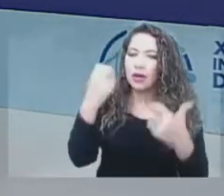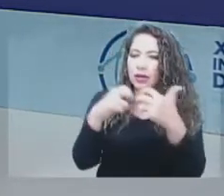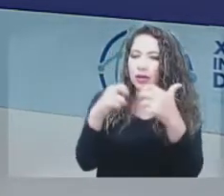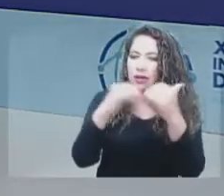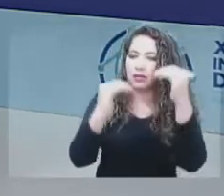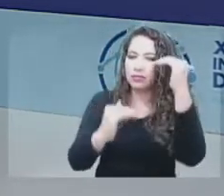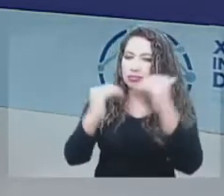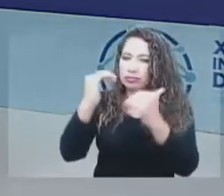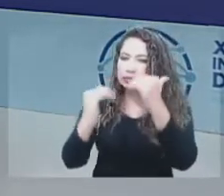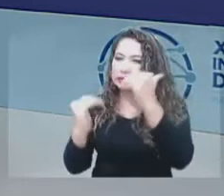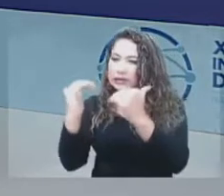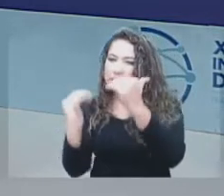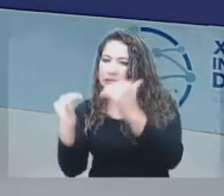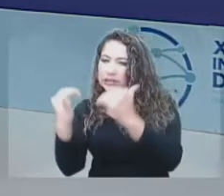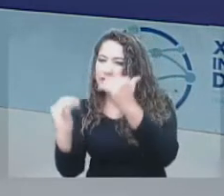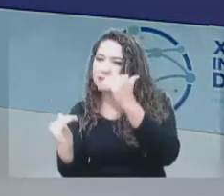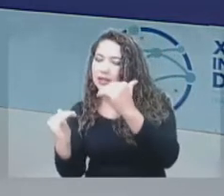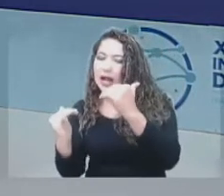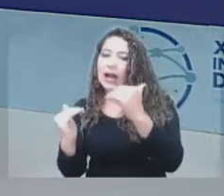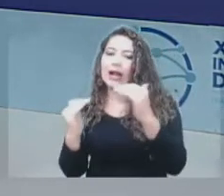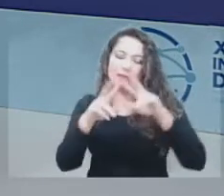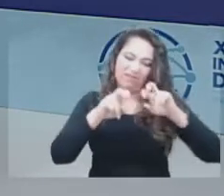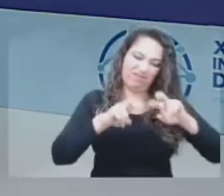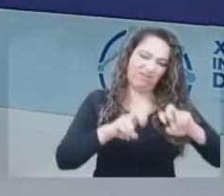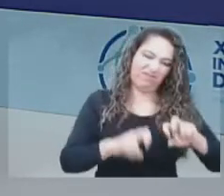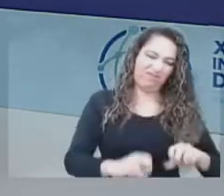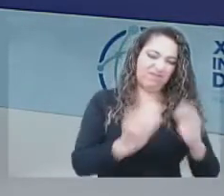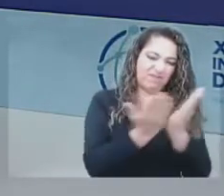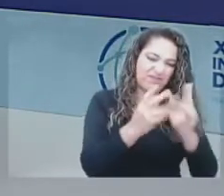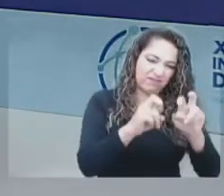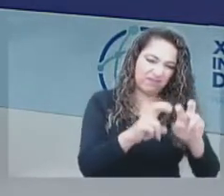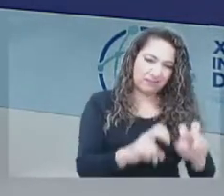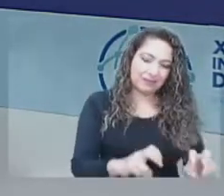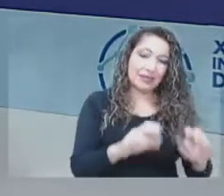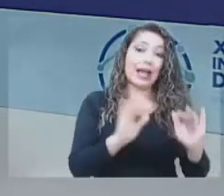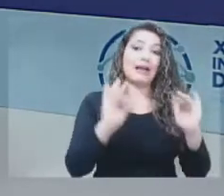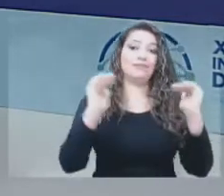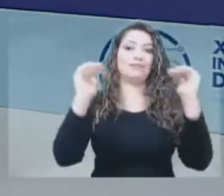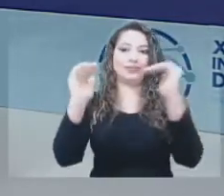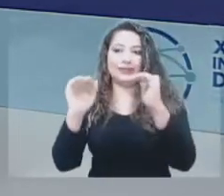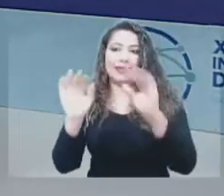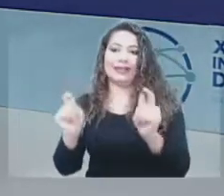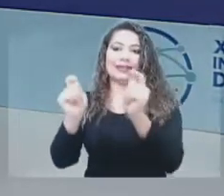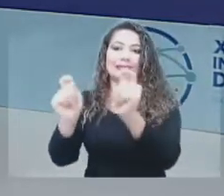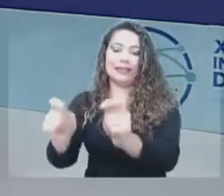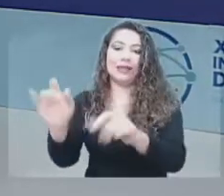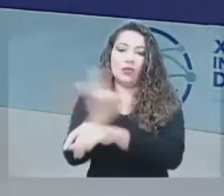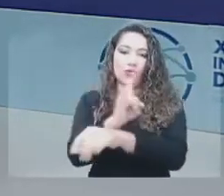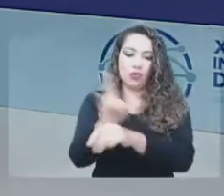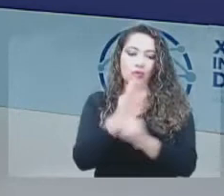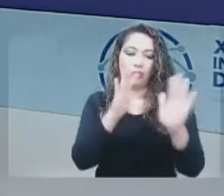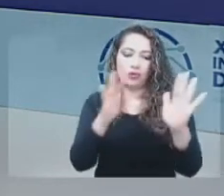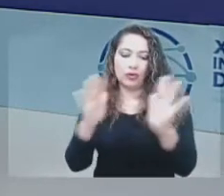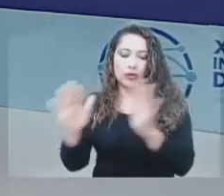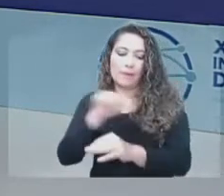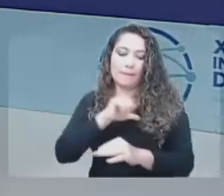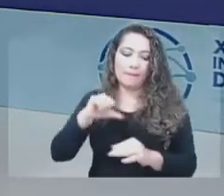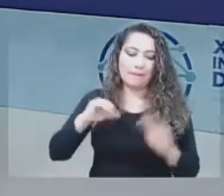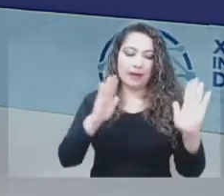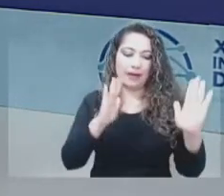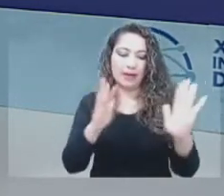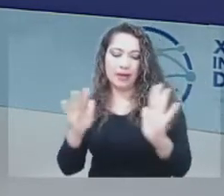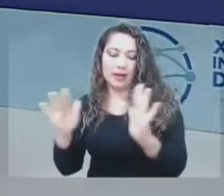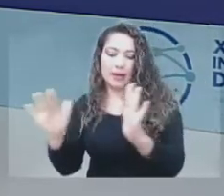Entonces, adelantamos los estudios correspondientes para viabilizar ese espectro para uso en redes privadas, en aplicaciones específicas.